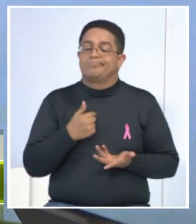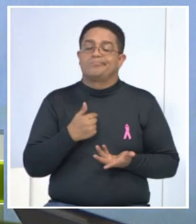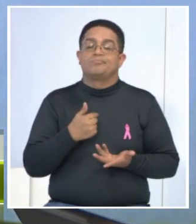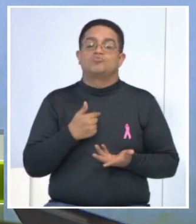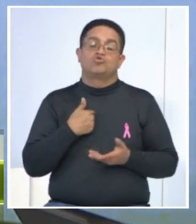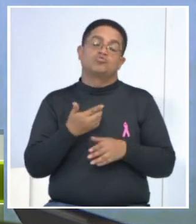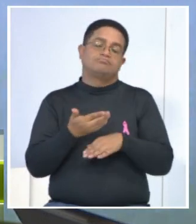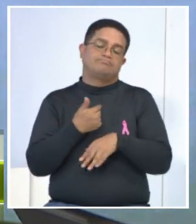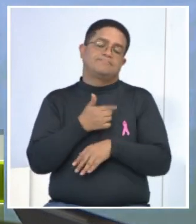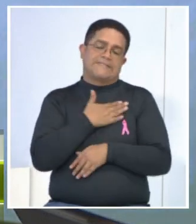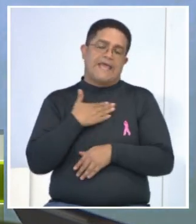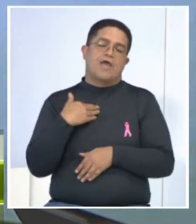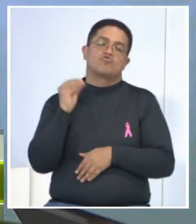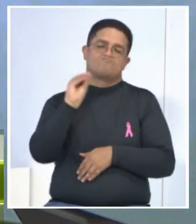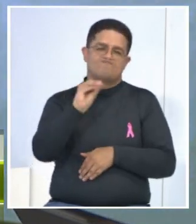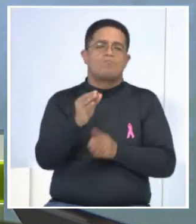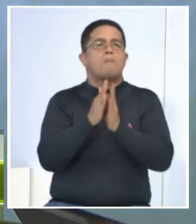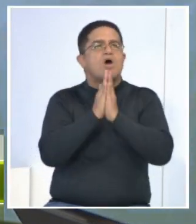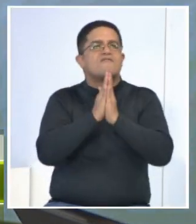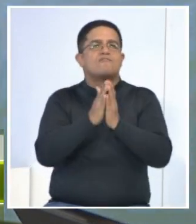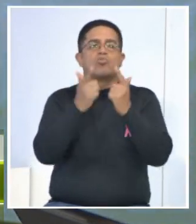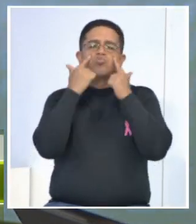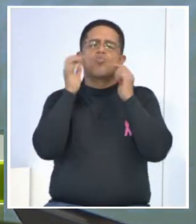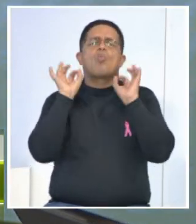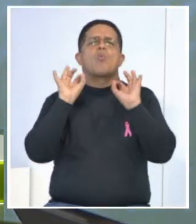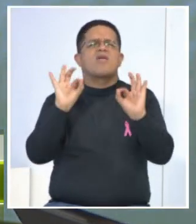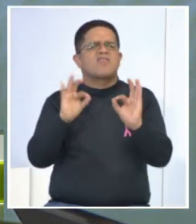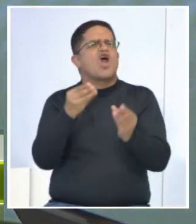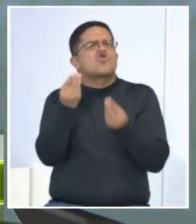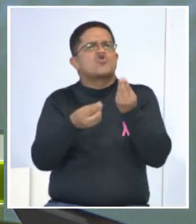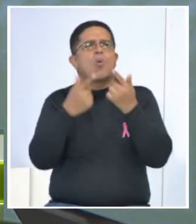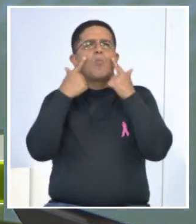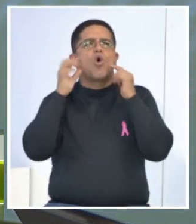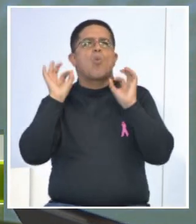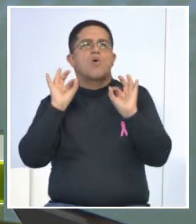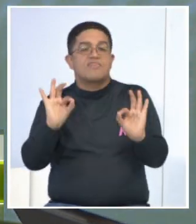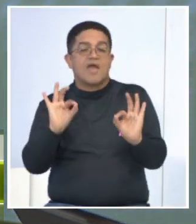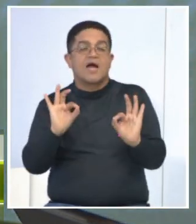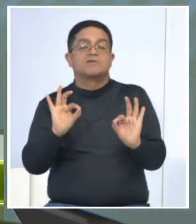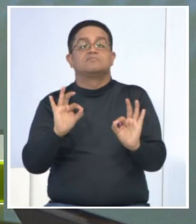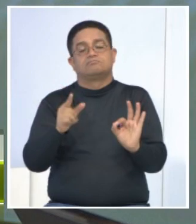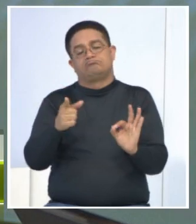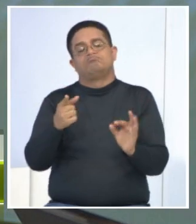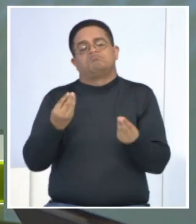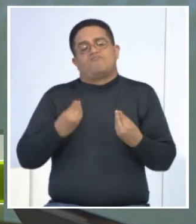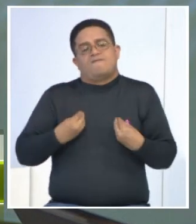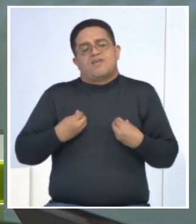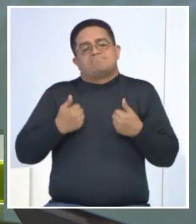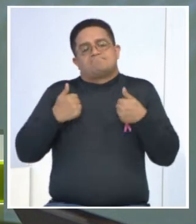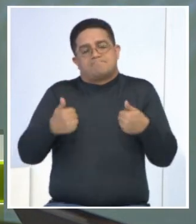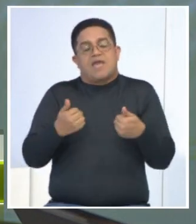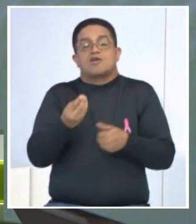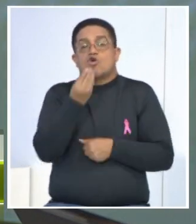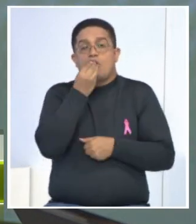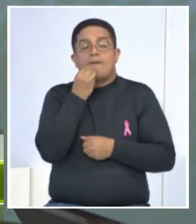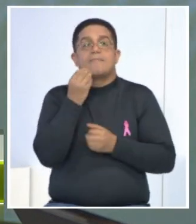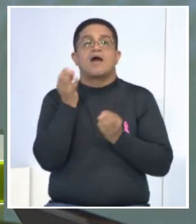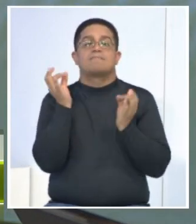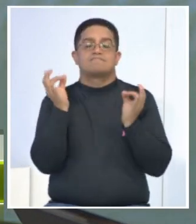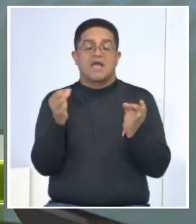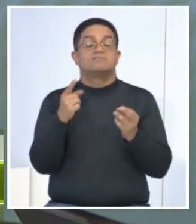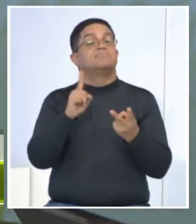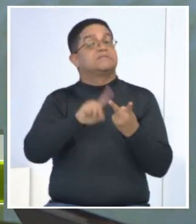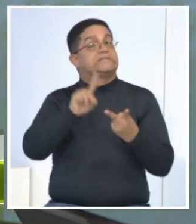decirle a las mujeres, cuídense, y una manera de cuidarse es mantener una vida saludable, lo más sereno posible, tanto las